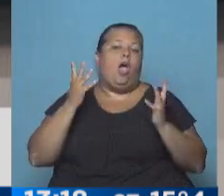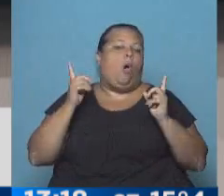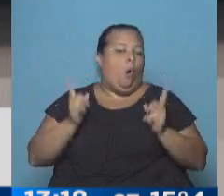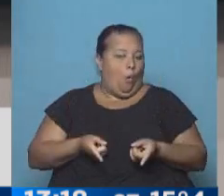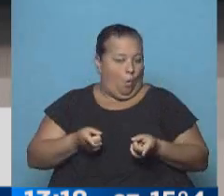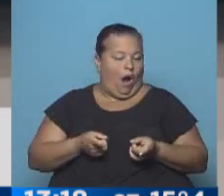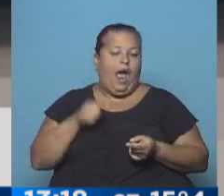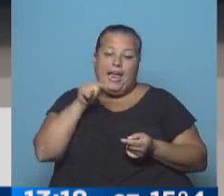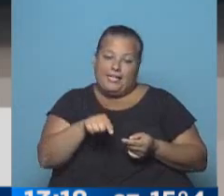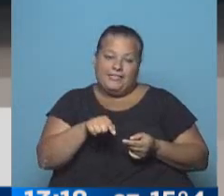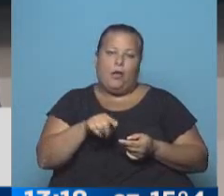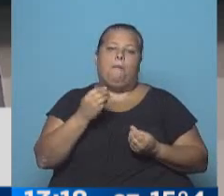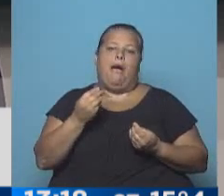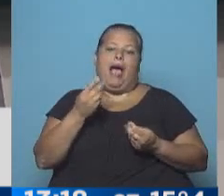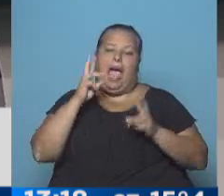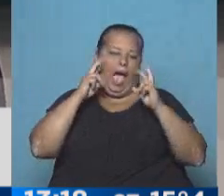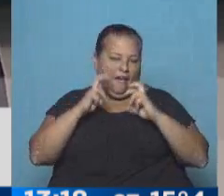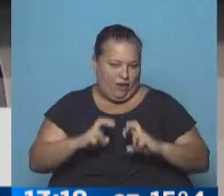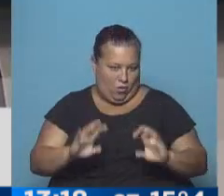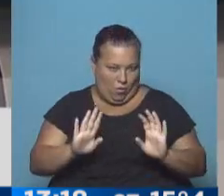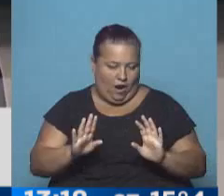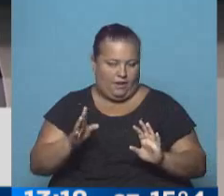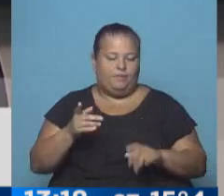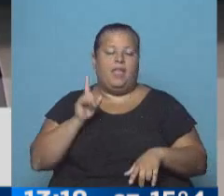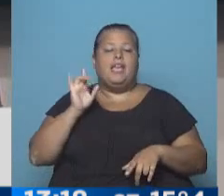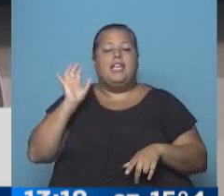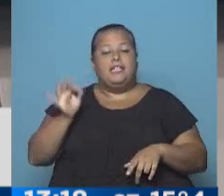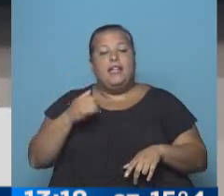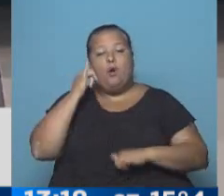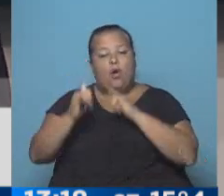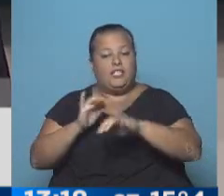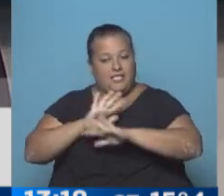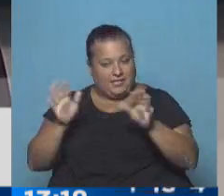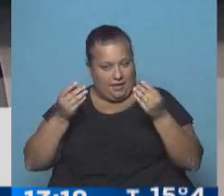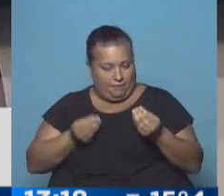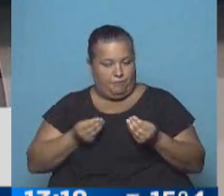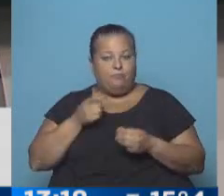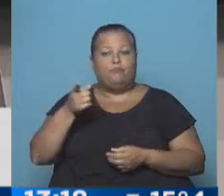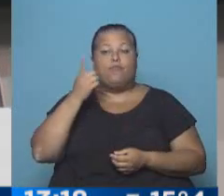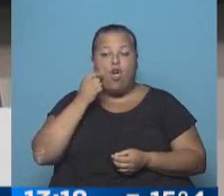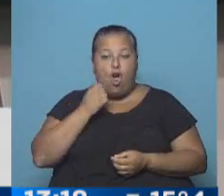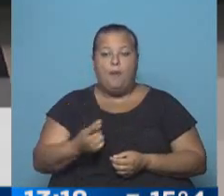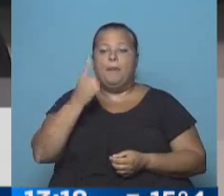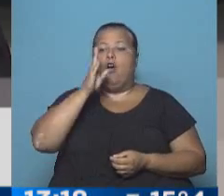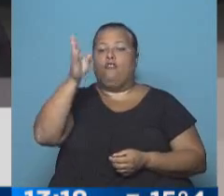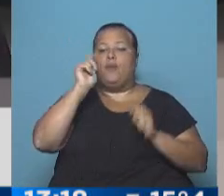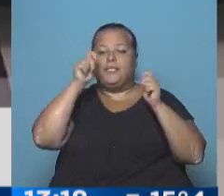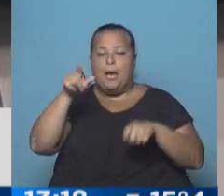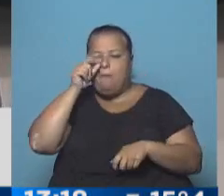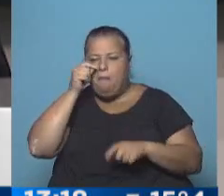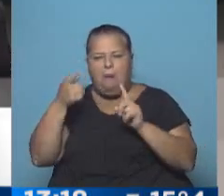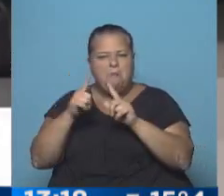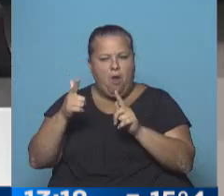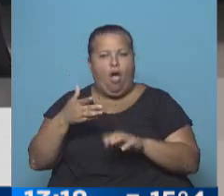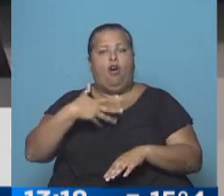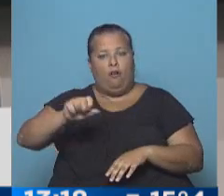esto va a ser objeto de peritajes. Lo que se sabe, lo que se ha contado, es que este hombre primero fue a ver a su padre, con quien no tenía mucha